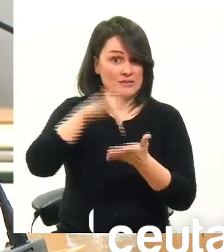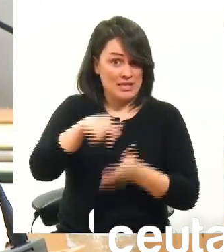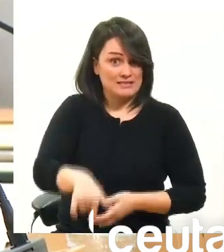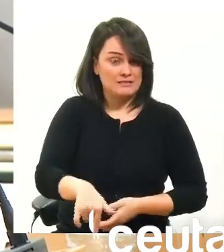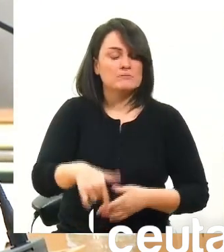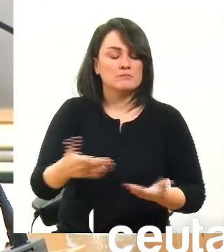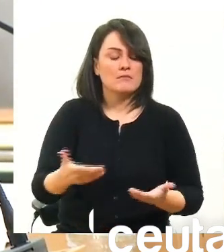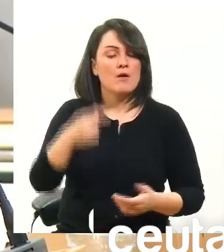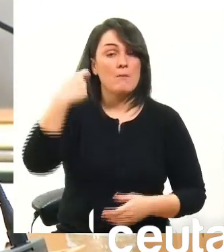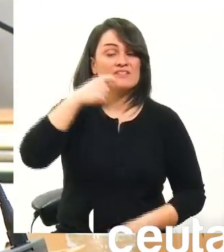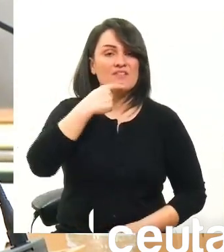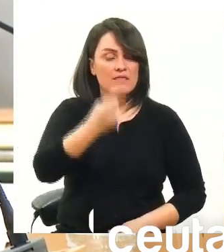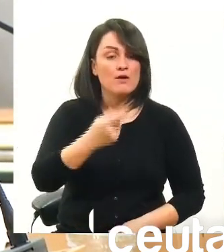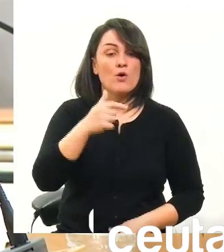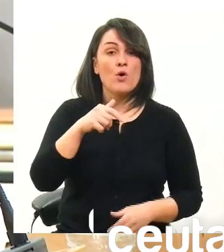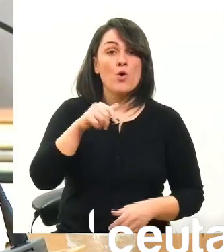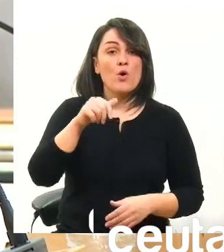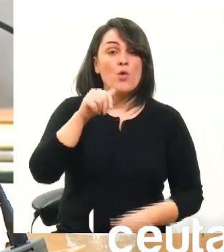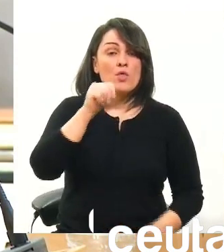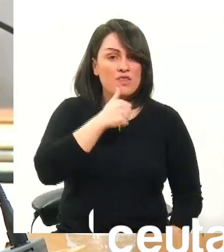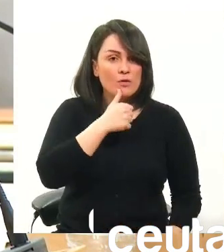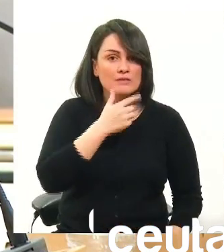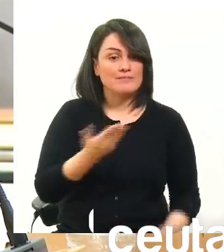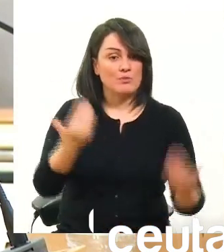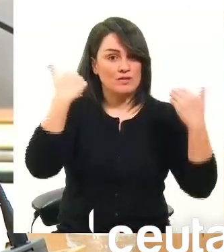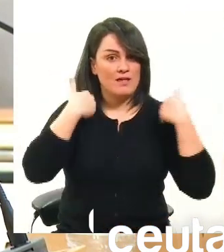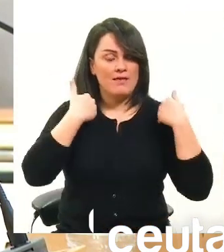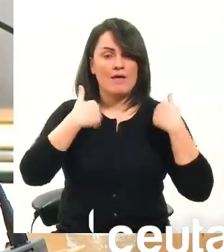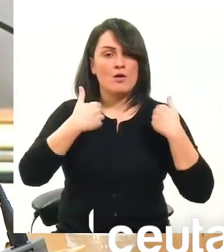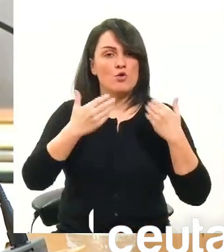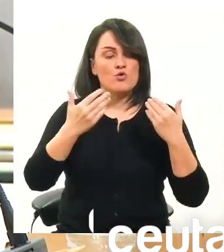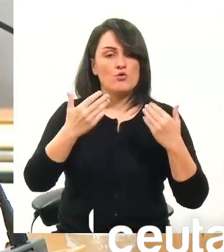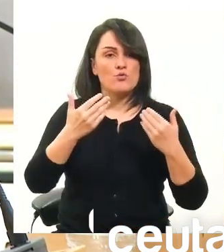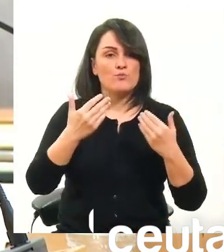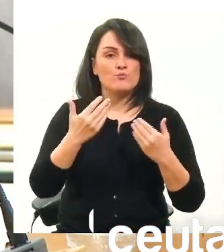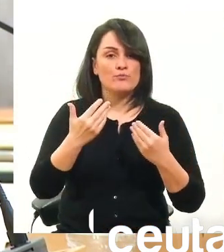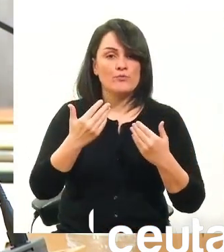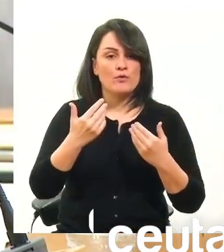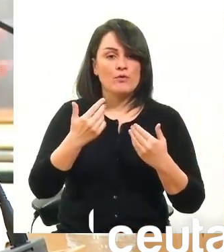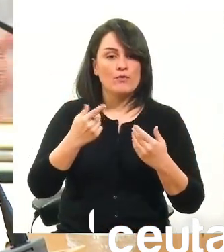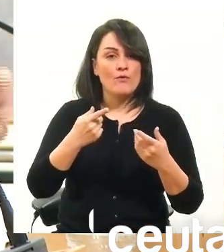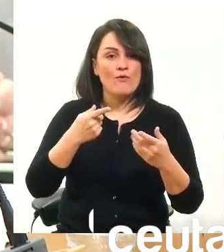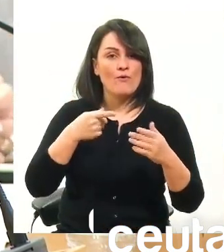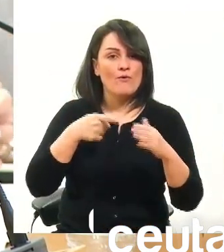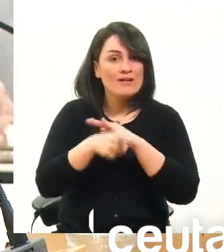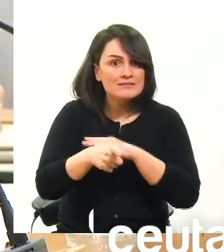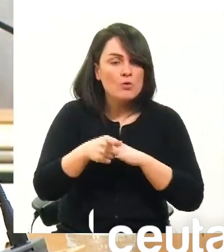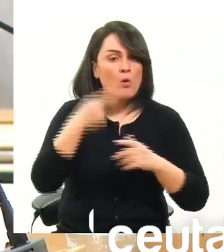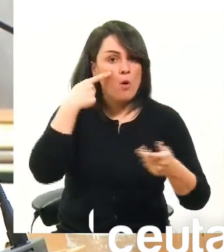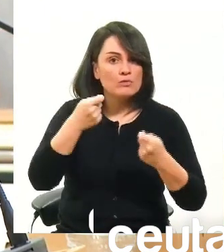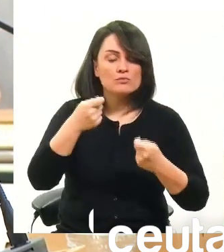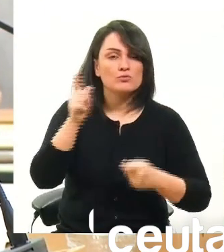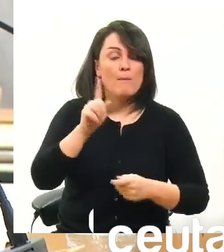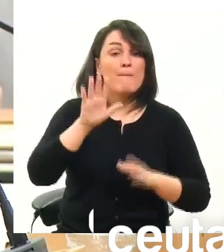sentido de que la ciudad a pesar de no tener competencias está muy involucrada dio una cifra 10,5 millones de euros que dedica la ciudad a un ámbito que no